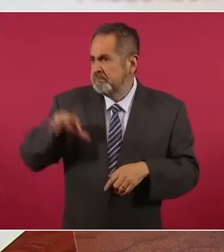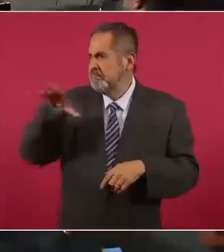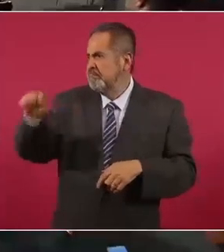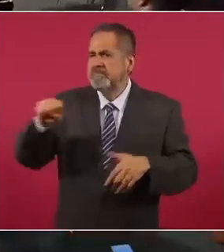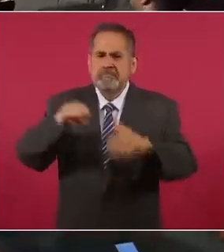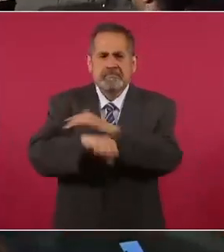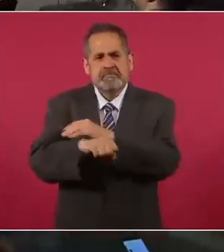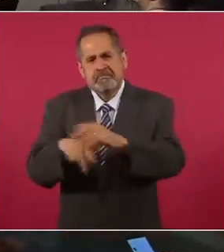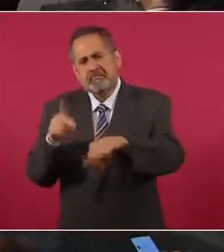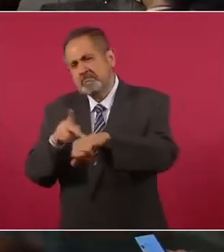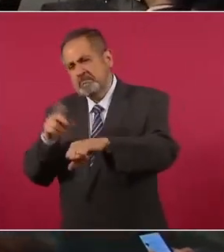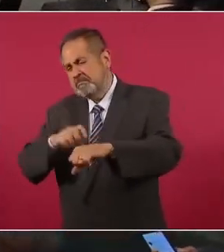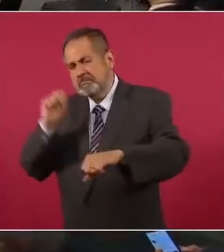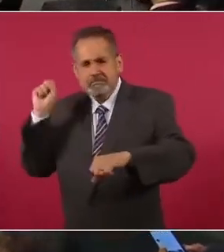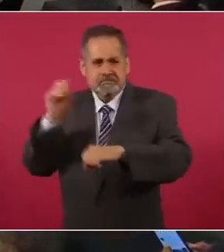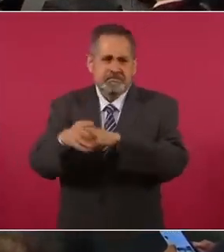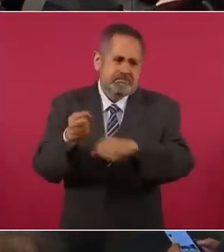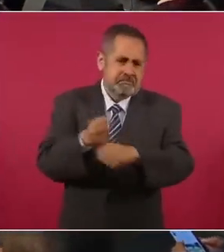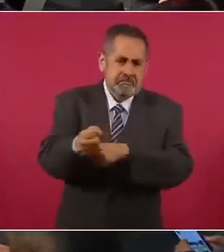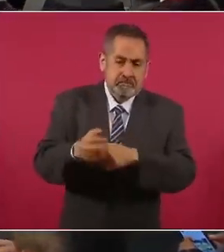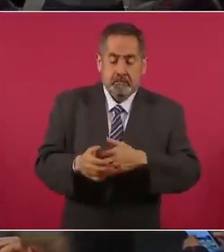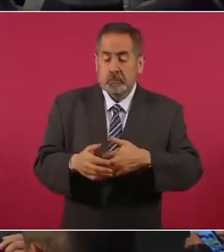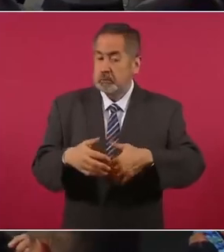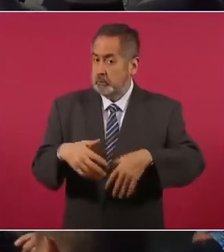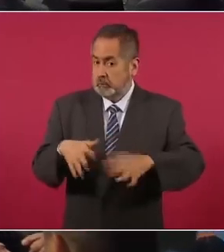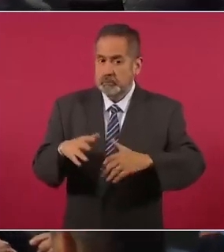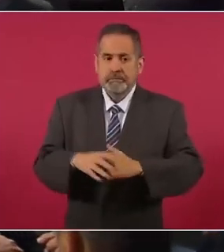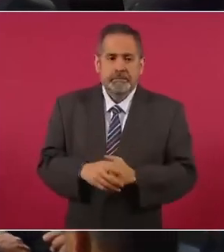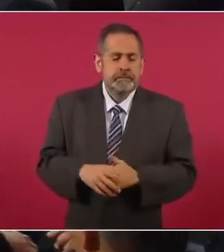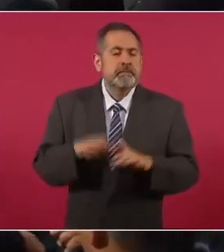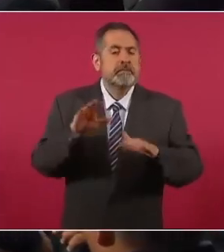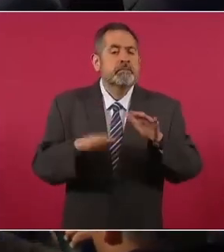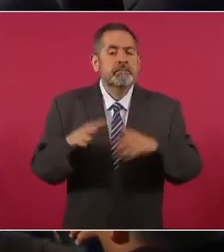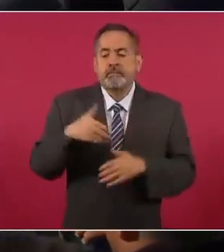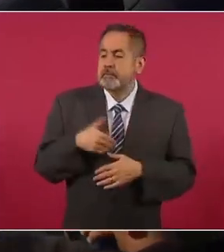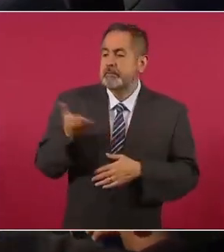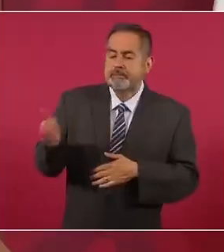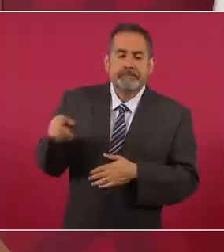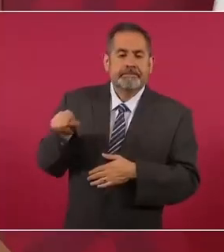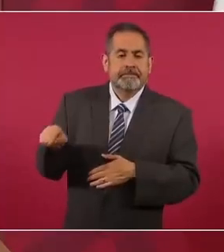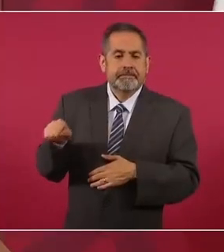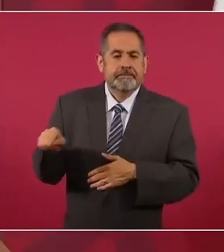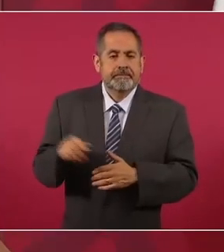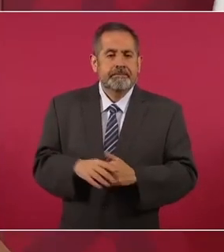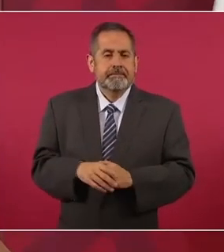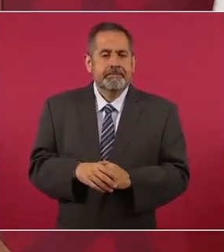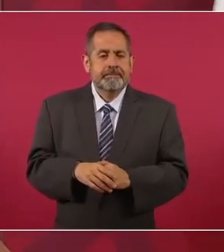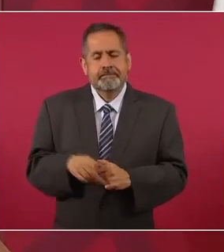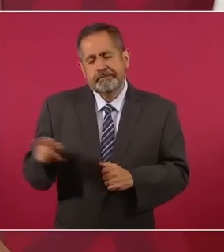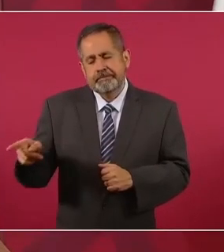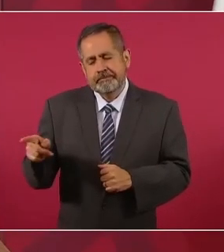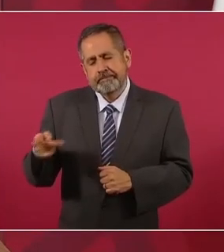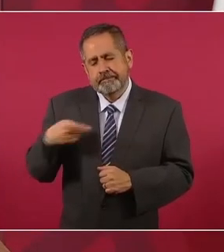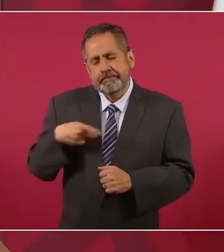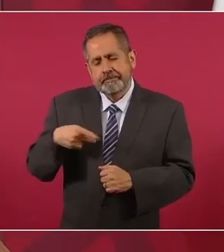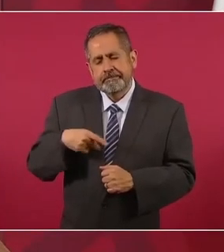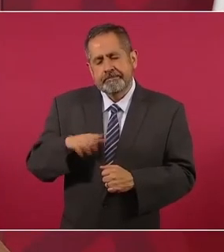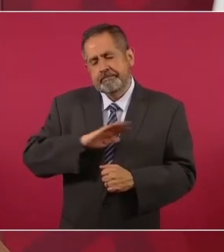a veces le pedía yo a un señor ya falleció,